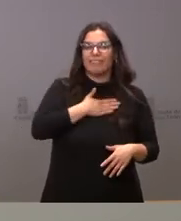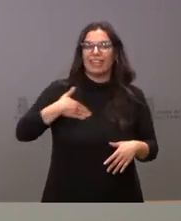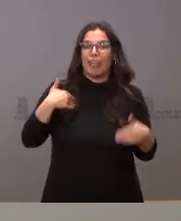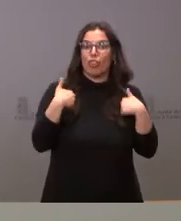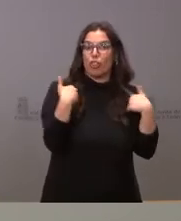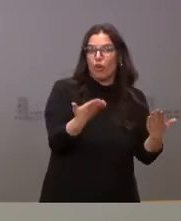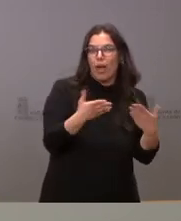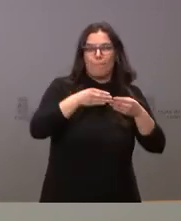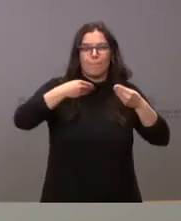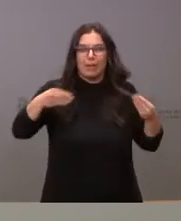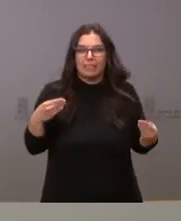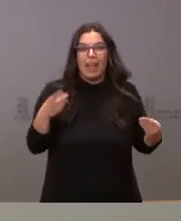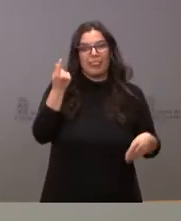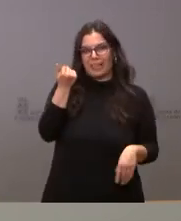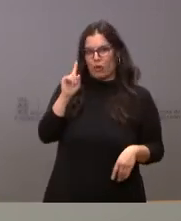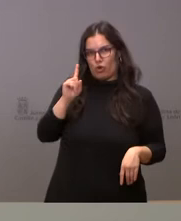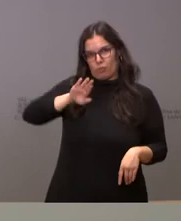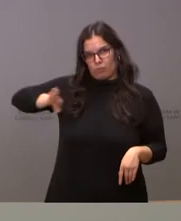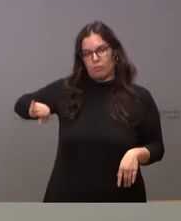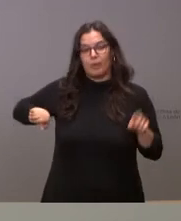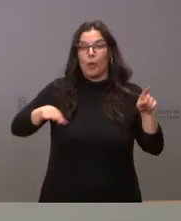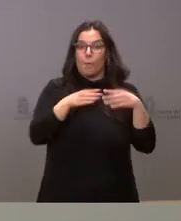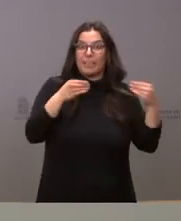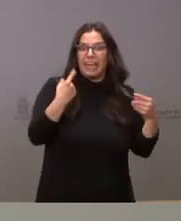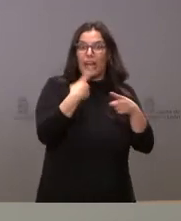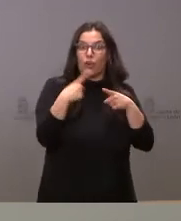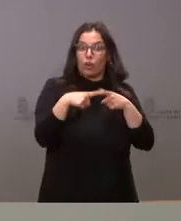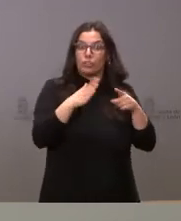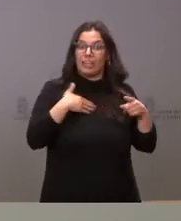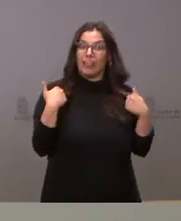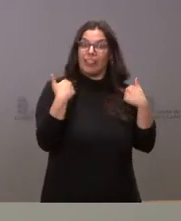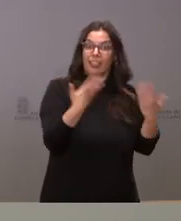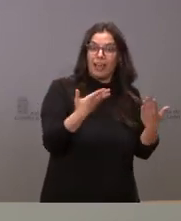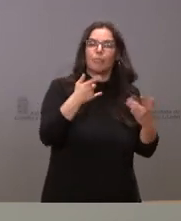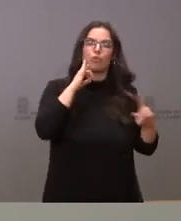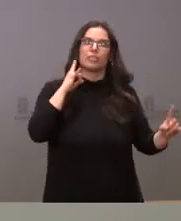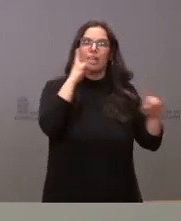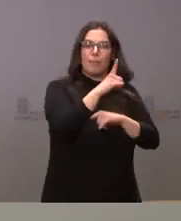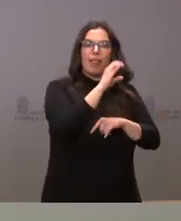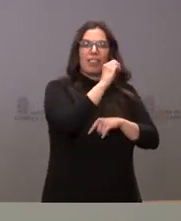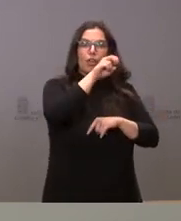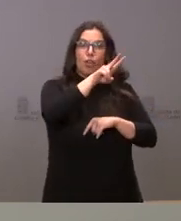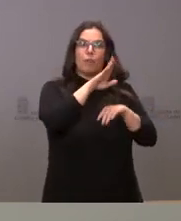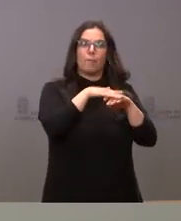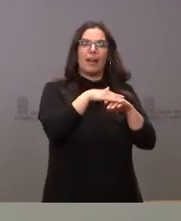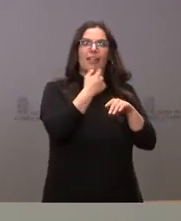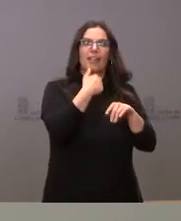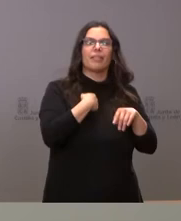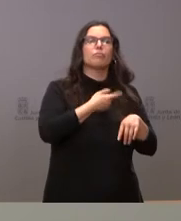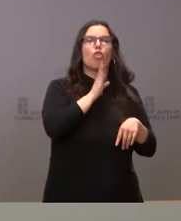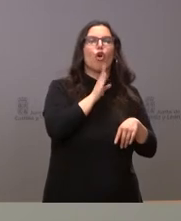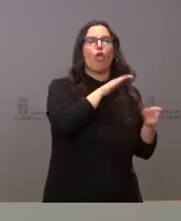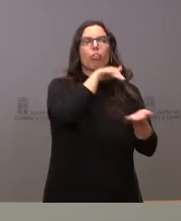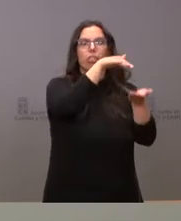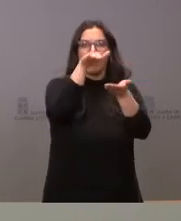material, no dinero metálico, pero sí material, para que se les informe de dónde poder hacerlo, las mejores condiciones posibles para que este